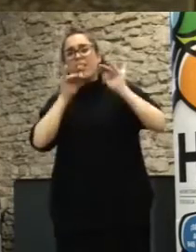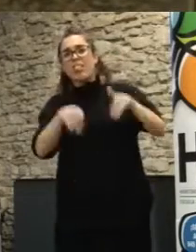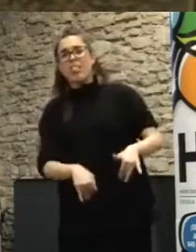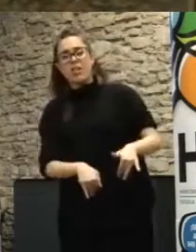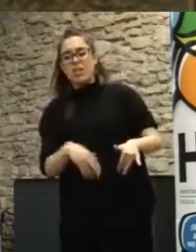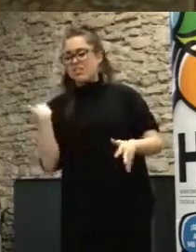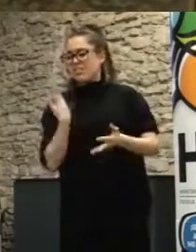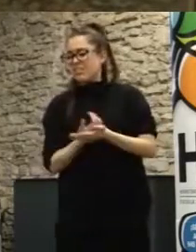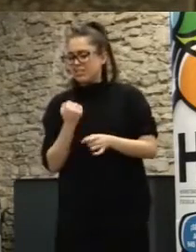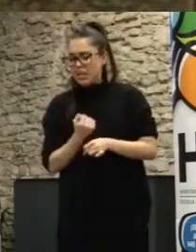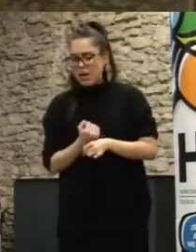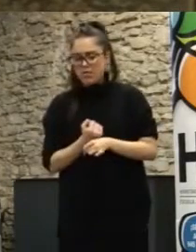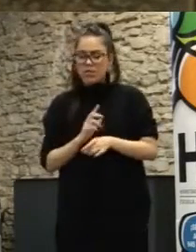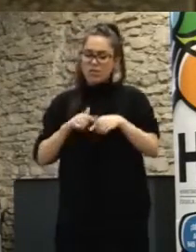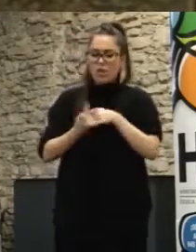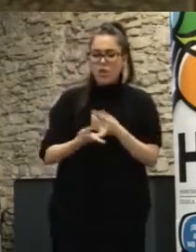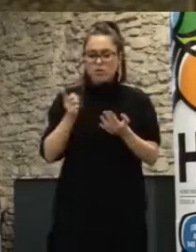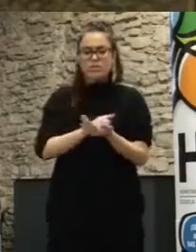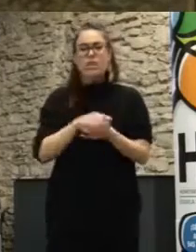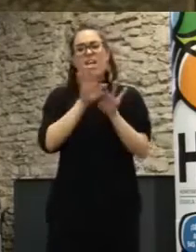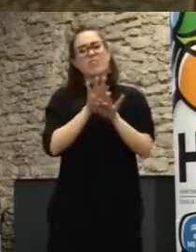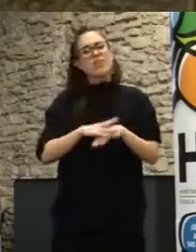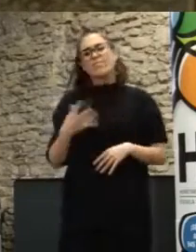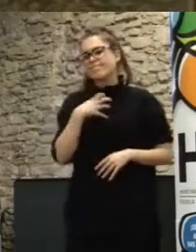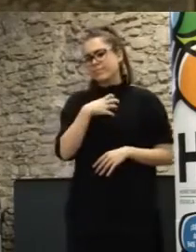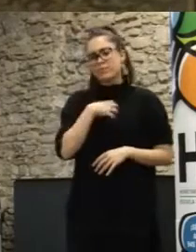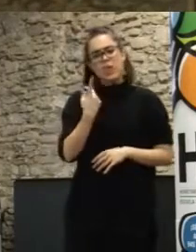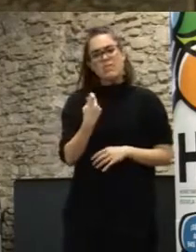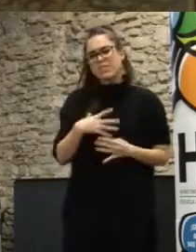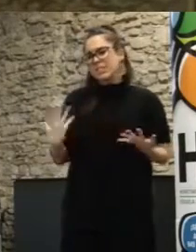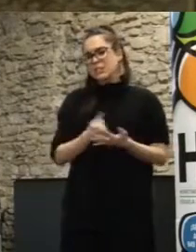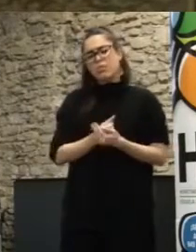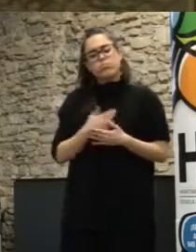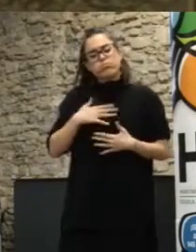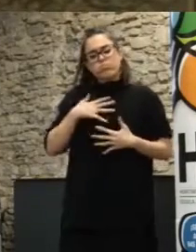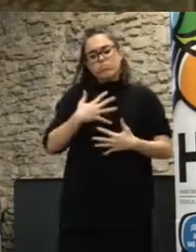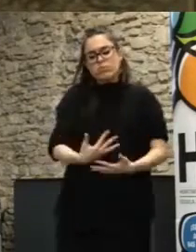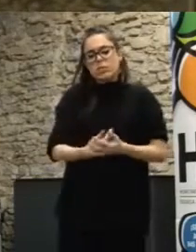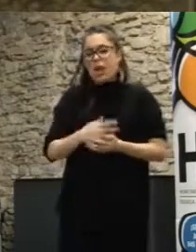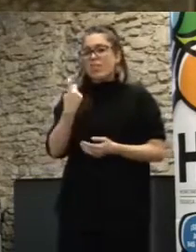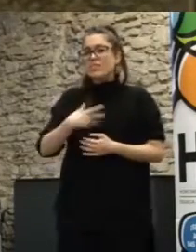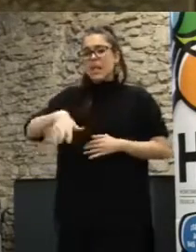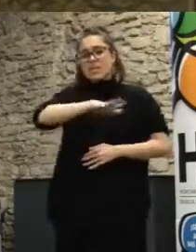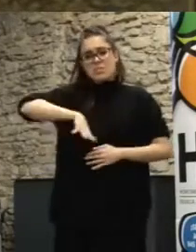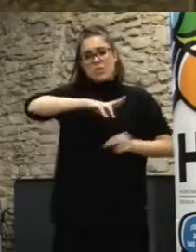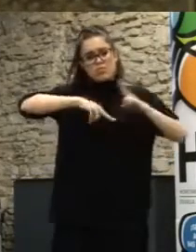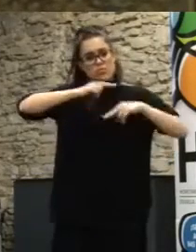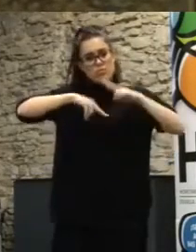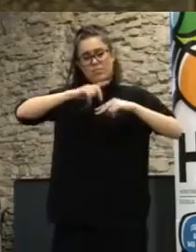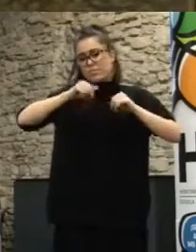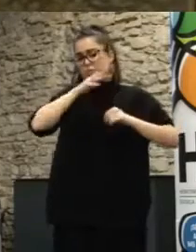medida que institucionalicemos estas formas de hacer y esta lógica de gobernanza participativa y creemos estos espacios luego ya es muy difícil de